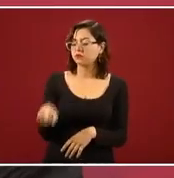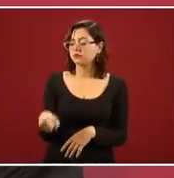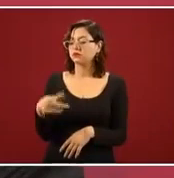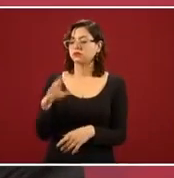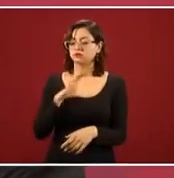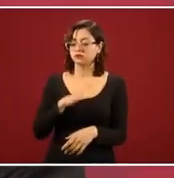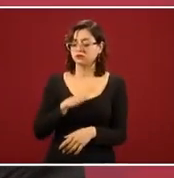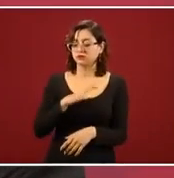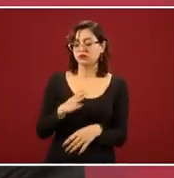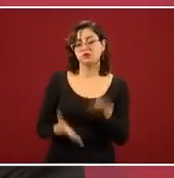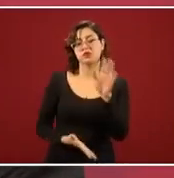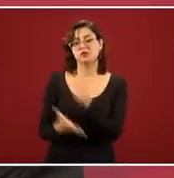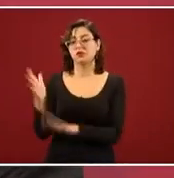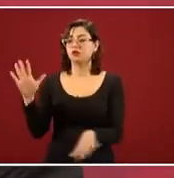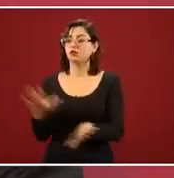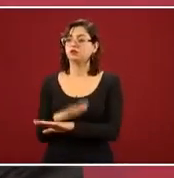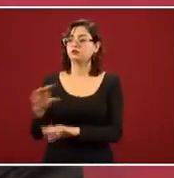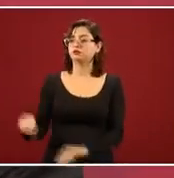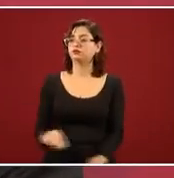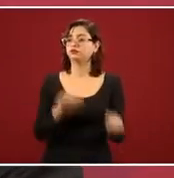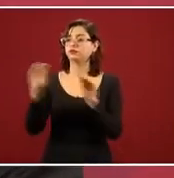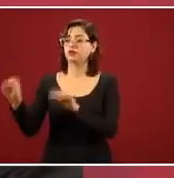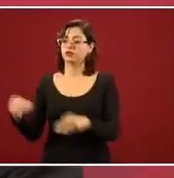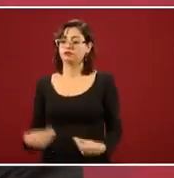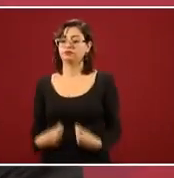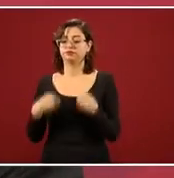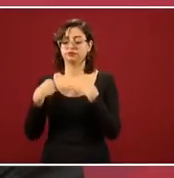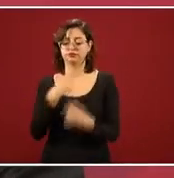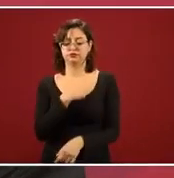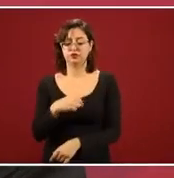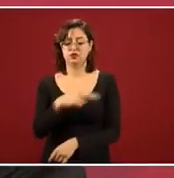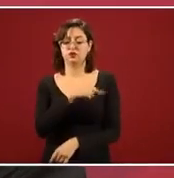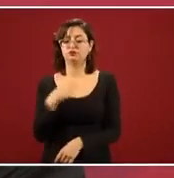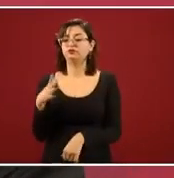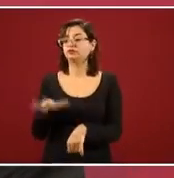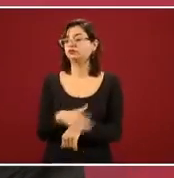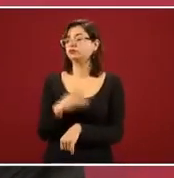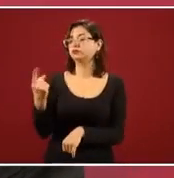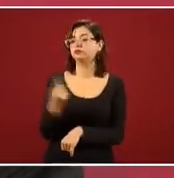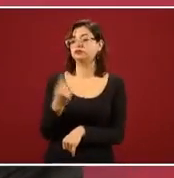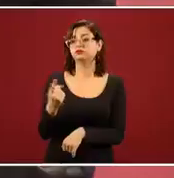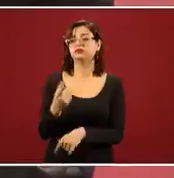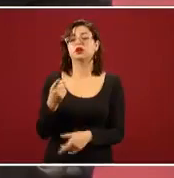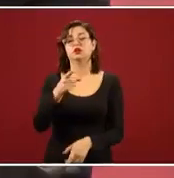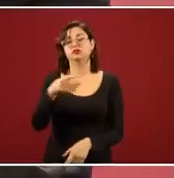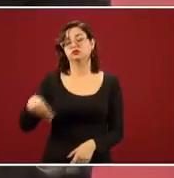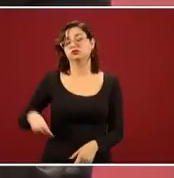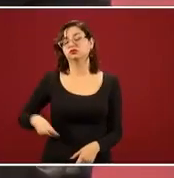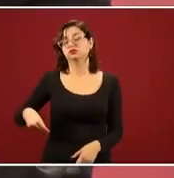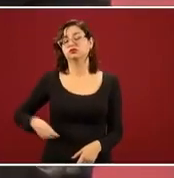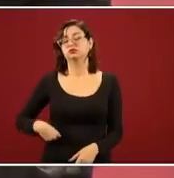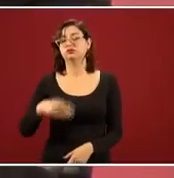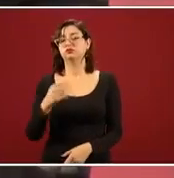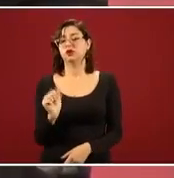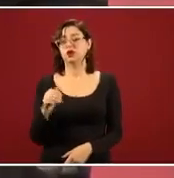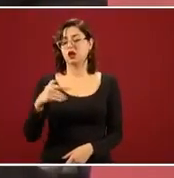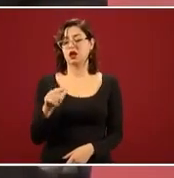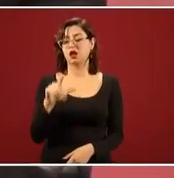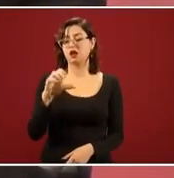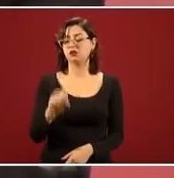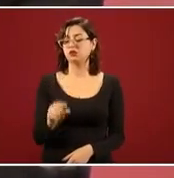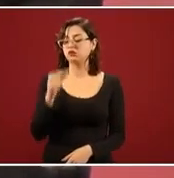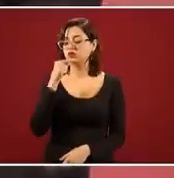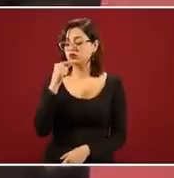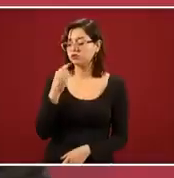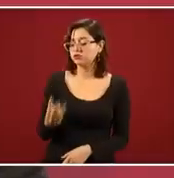en Suiza, creo, los padres de un niño con cáncer, por culpa mía, niño de tres